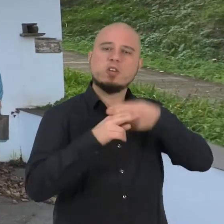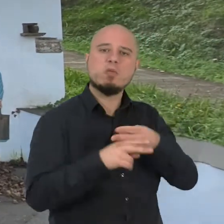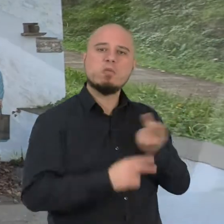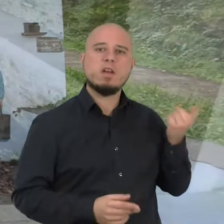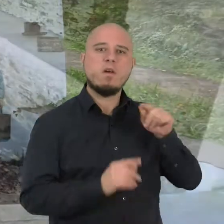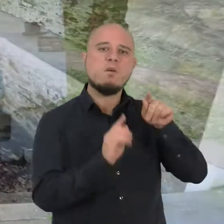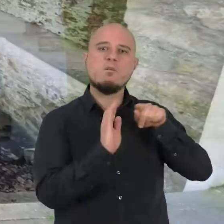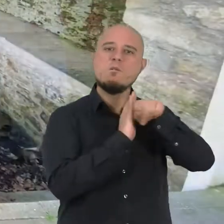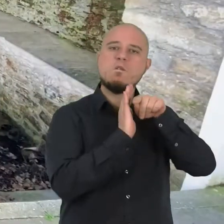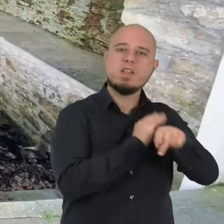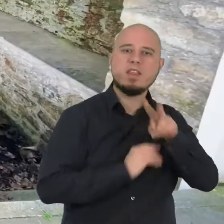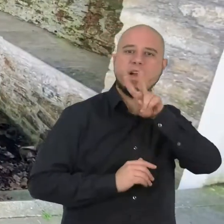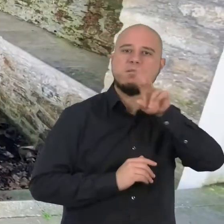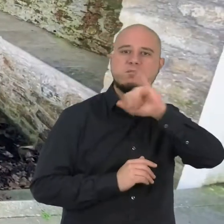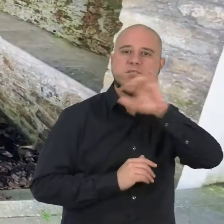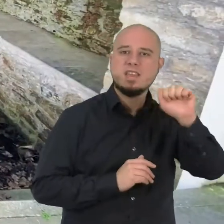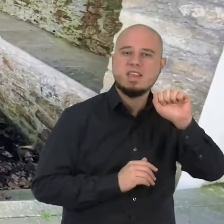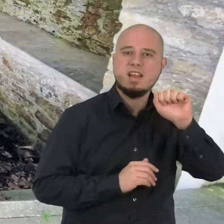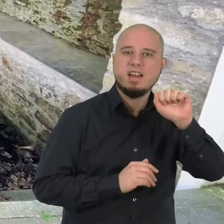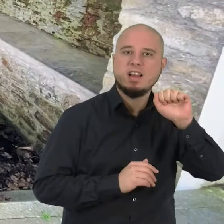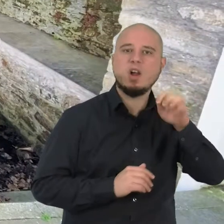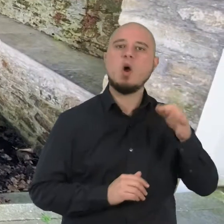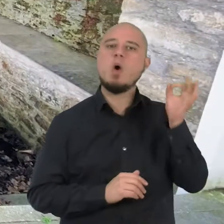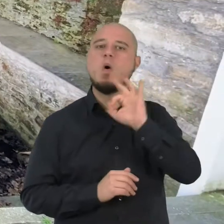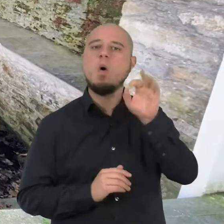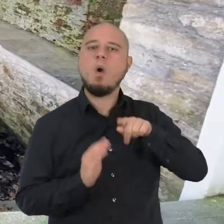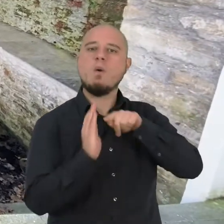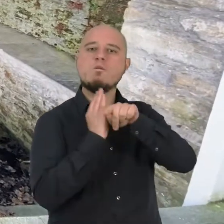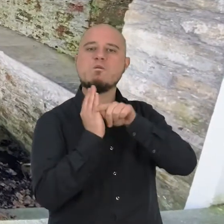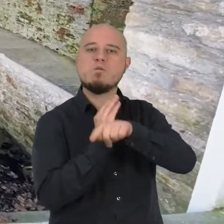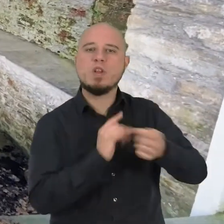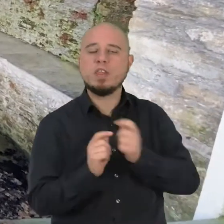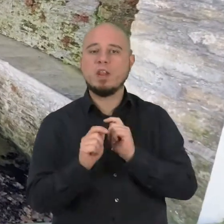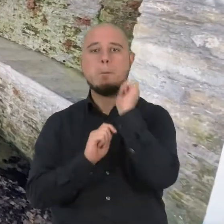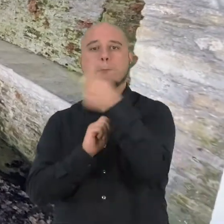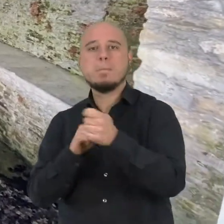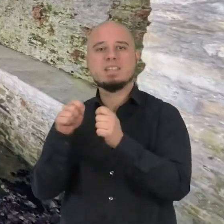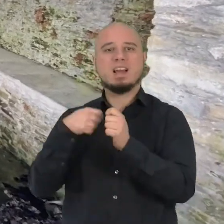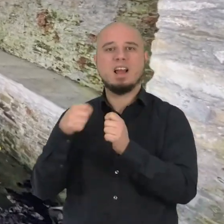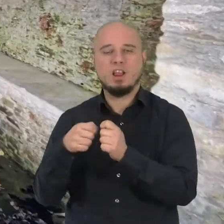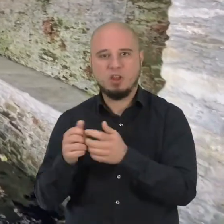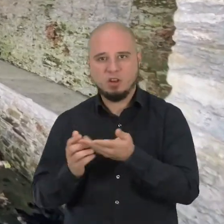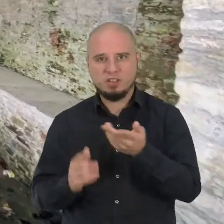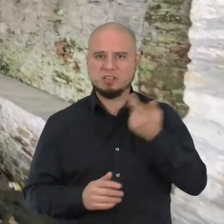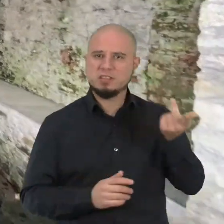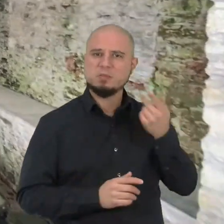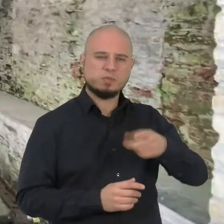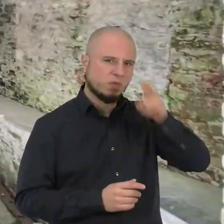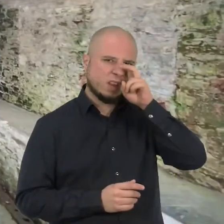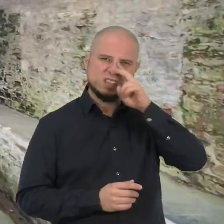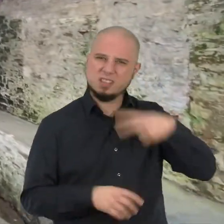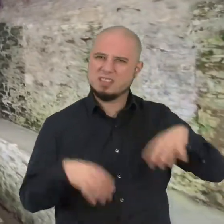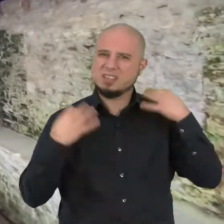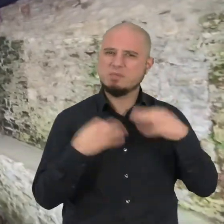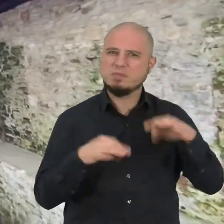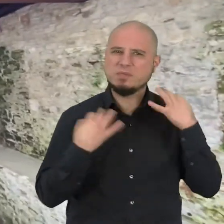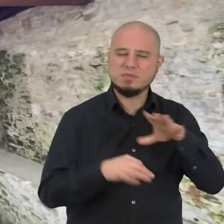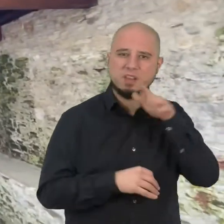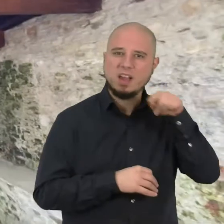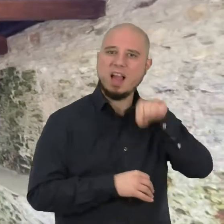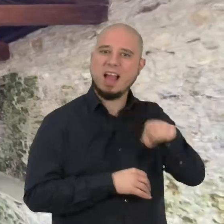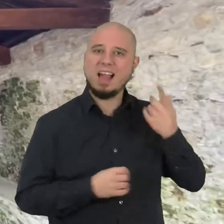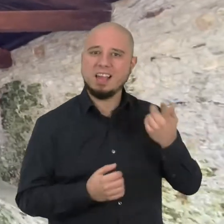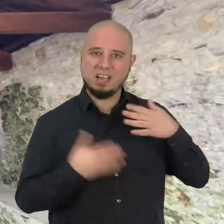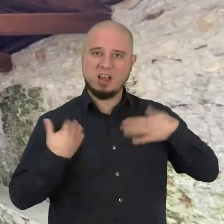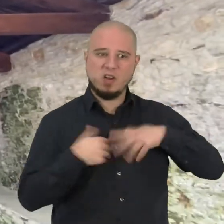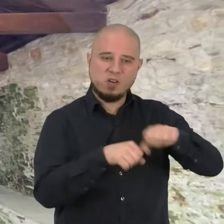Avila o Fuente de los Pescadores. La fuente y el lavadero eran infraestructuras habituales en las localidades antiguamente para realizar